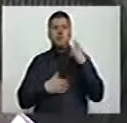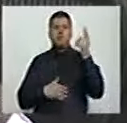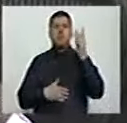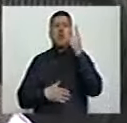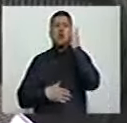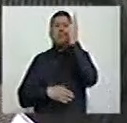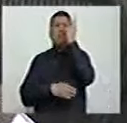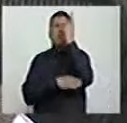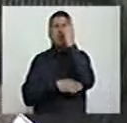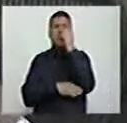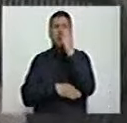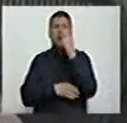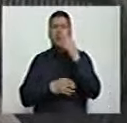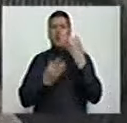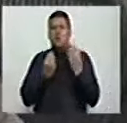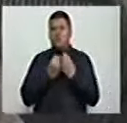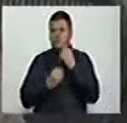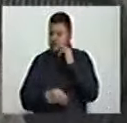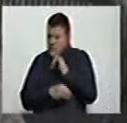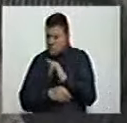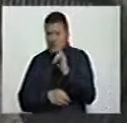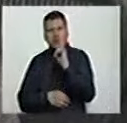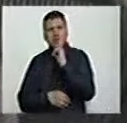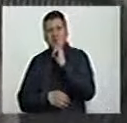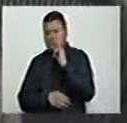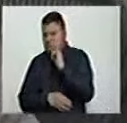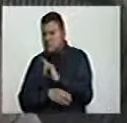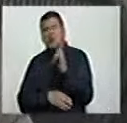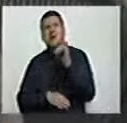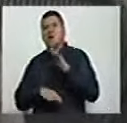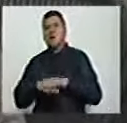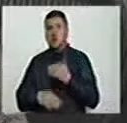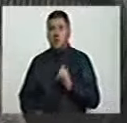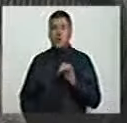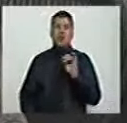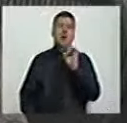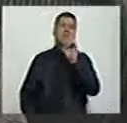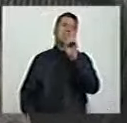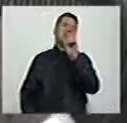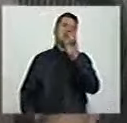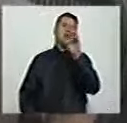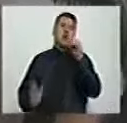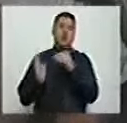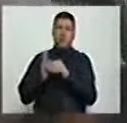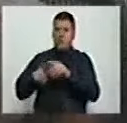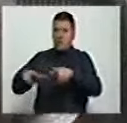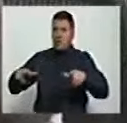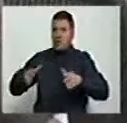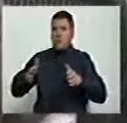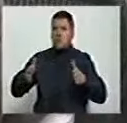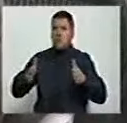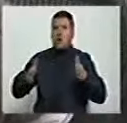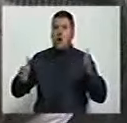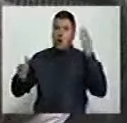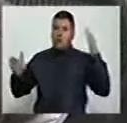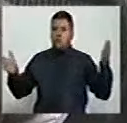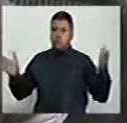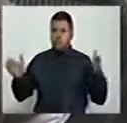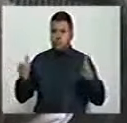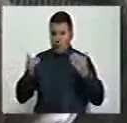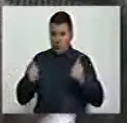de Política Antidroga de Estados Unidos pasamos de 78 mil hectáreas en 2012 a